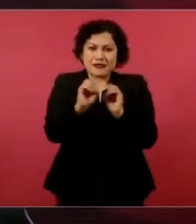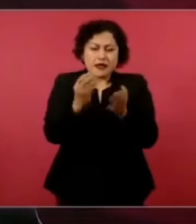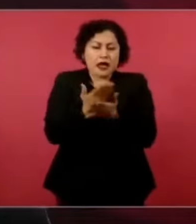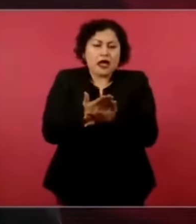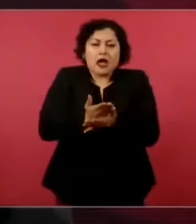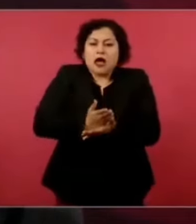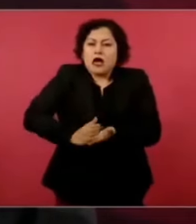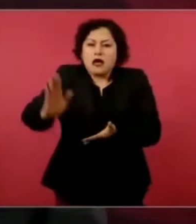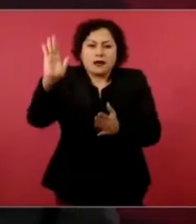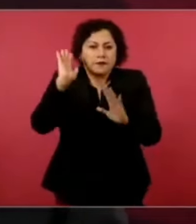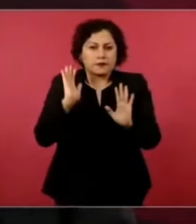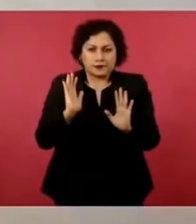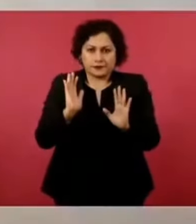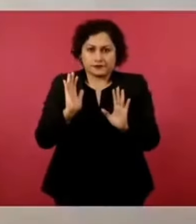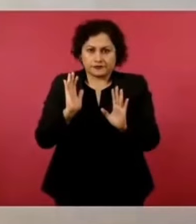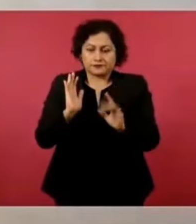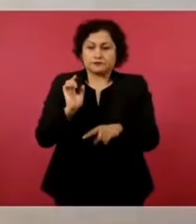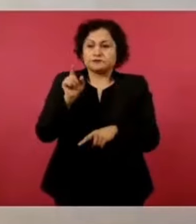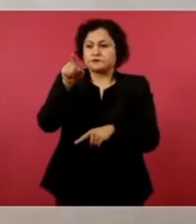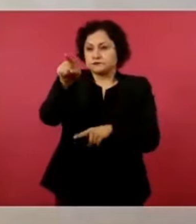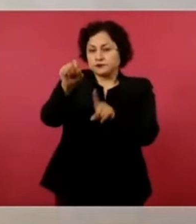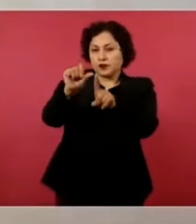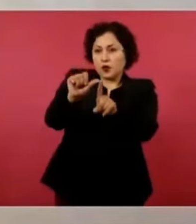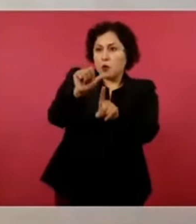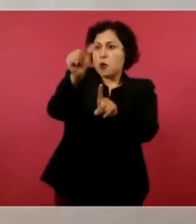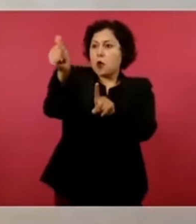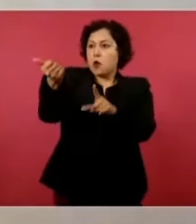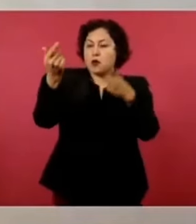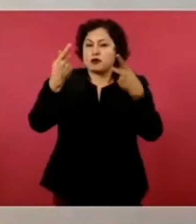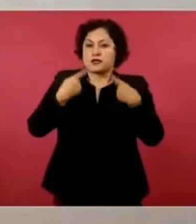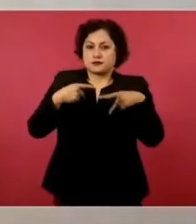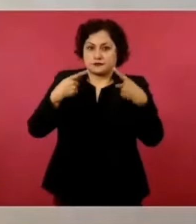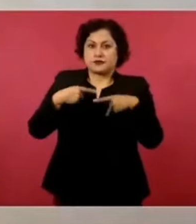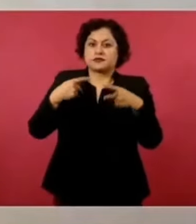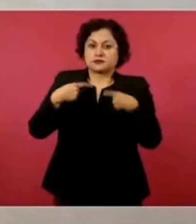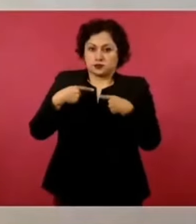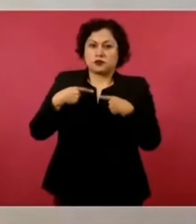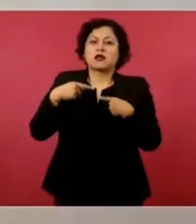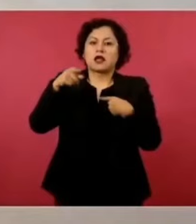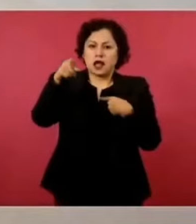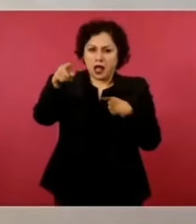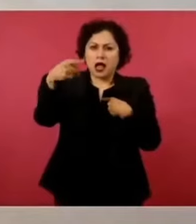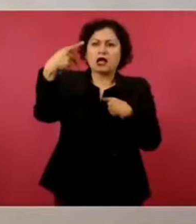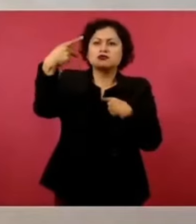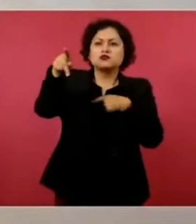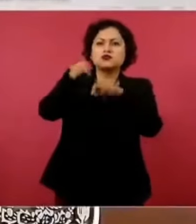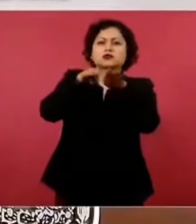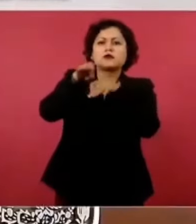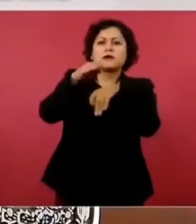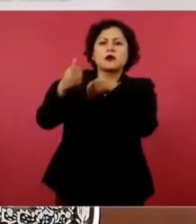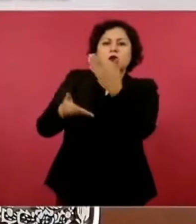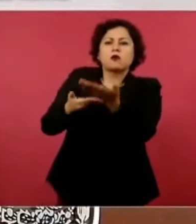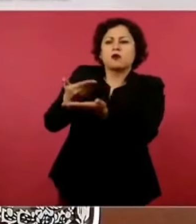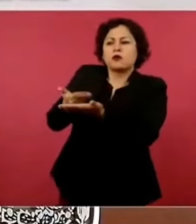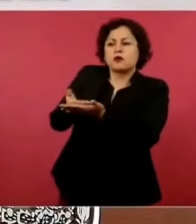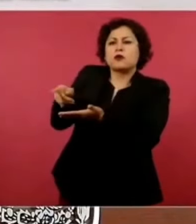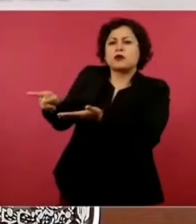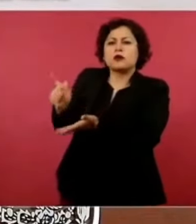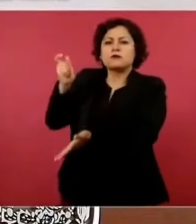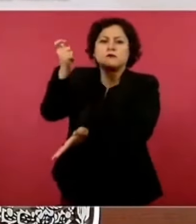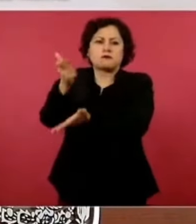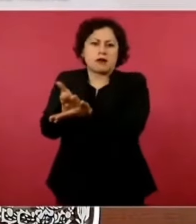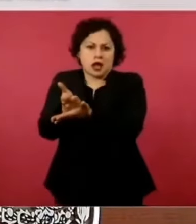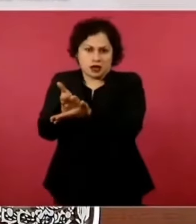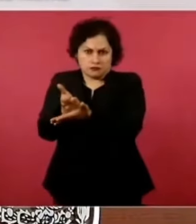independientemente de que él, junto con otras personas más, les preste servicios y les cobre. Pero